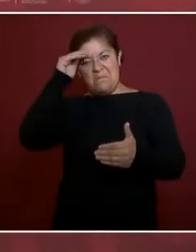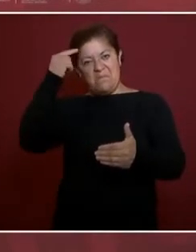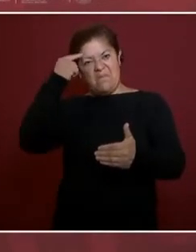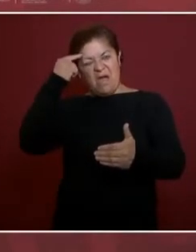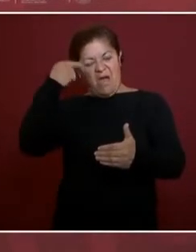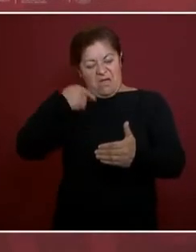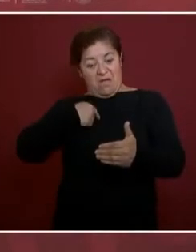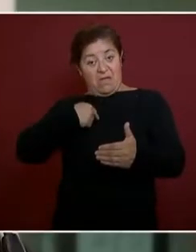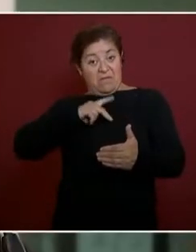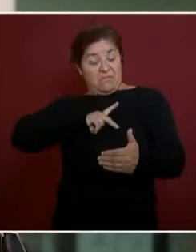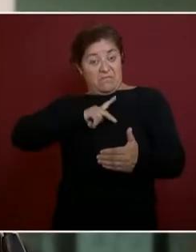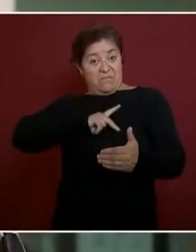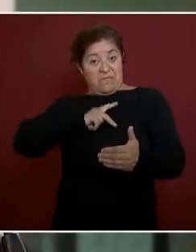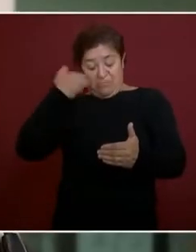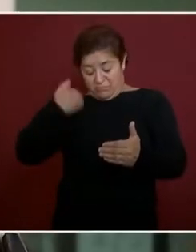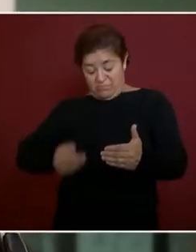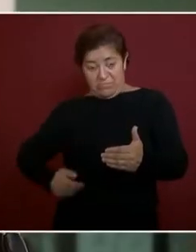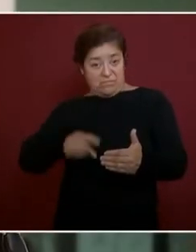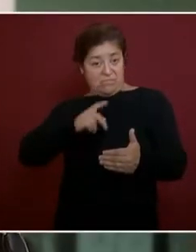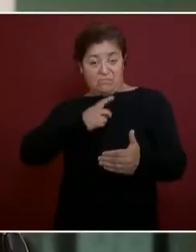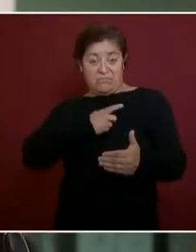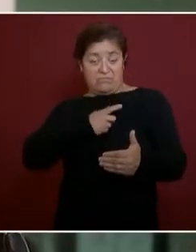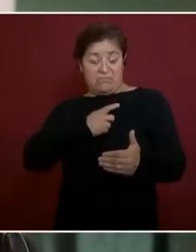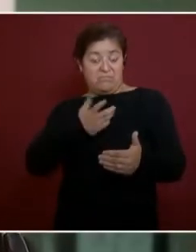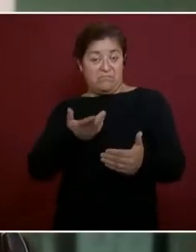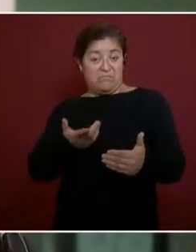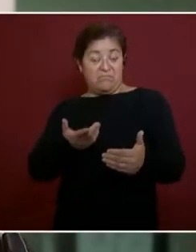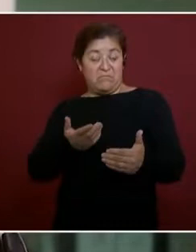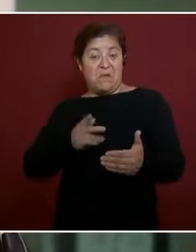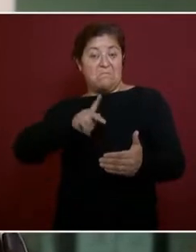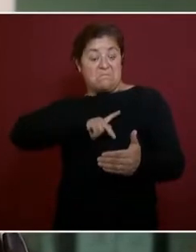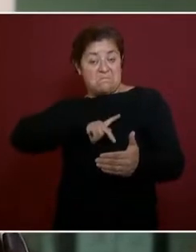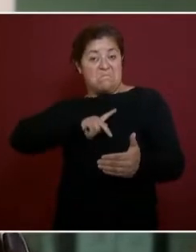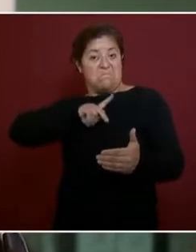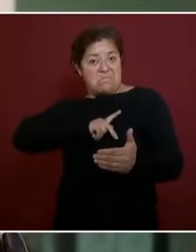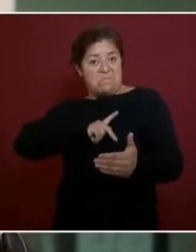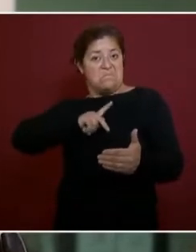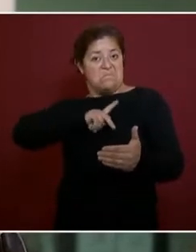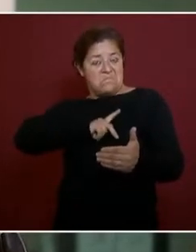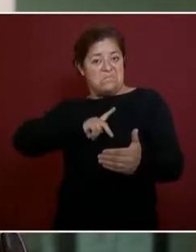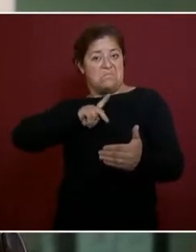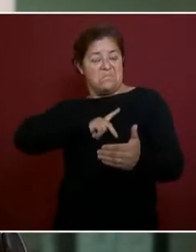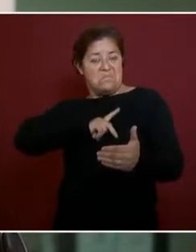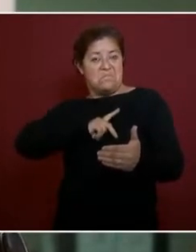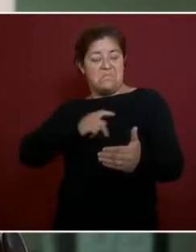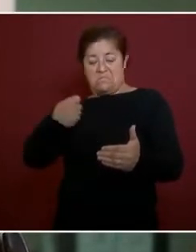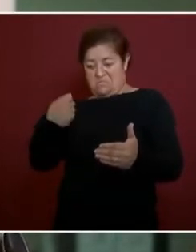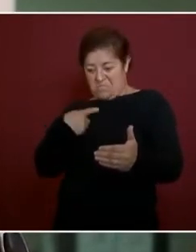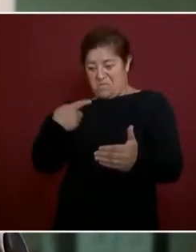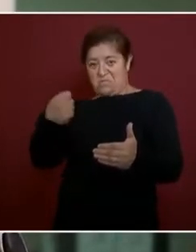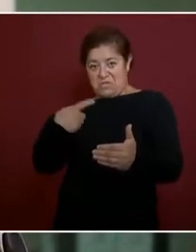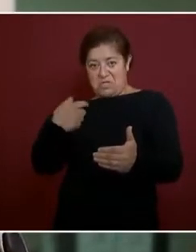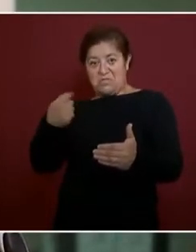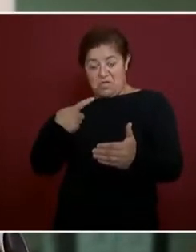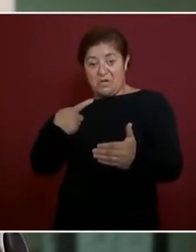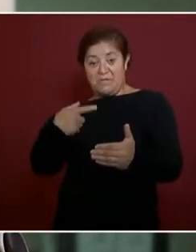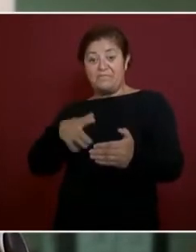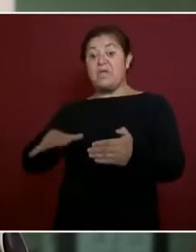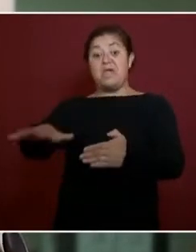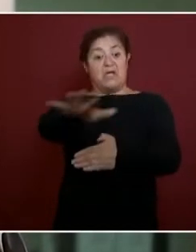ensimismarnos, darle la espalda